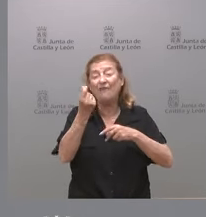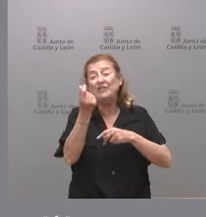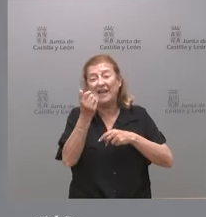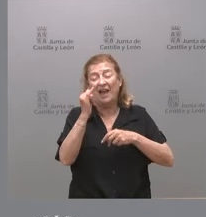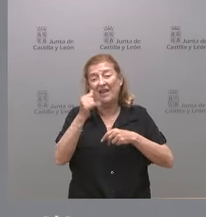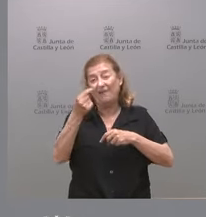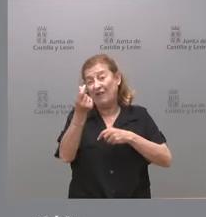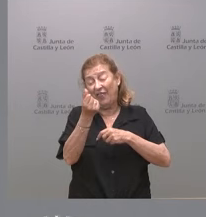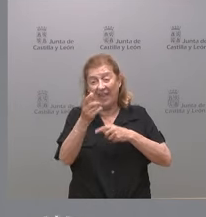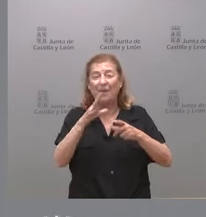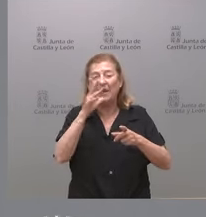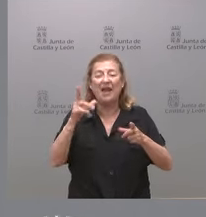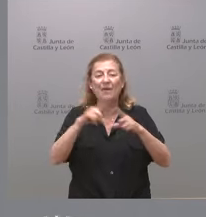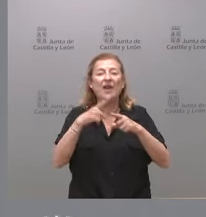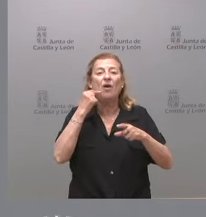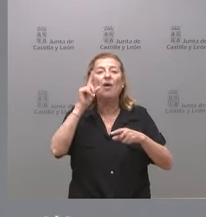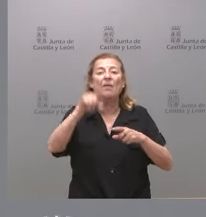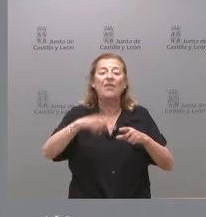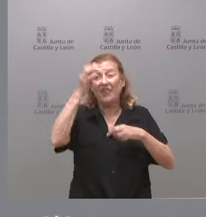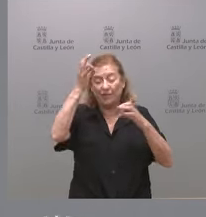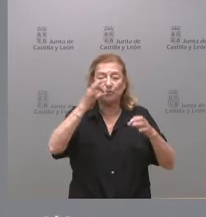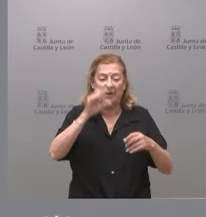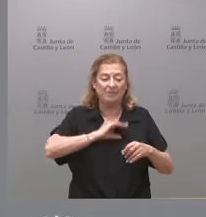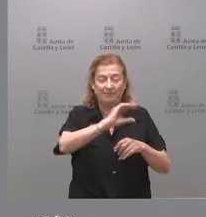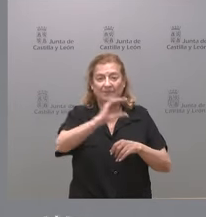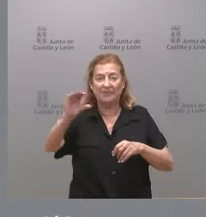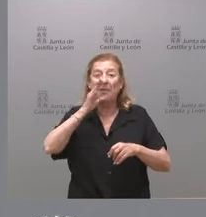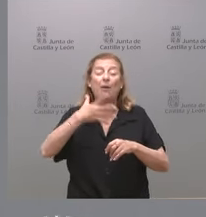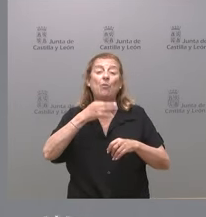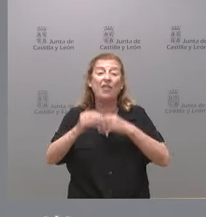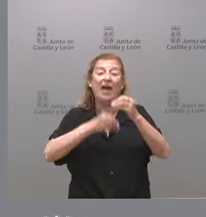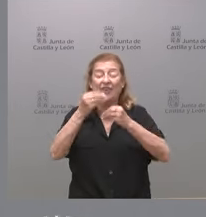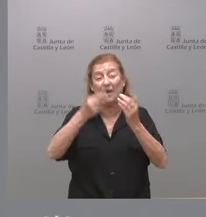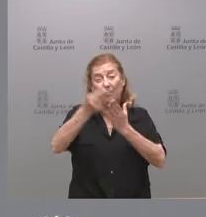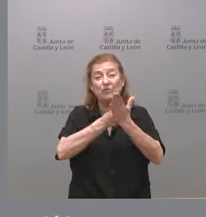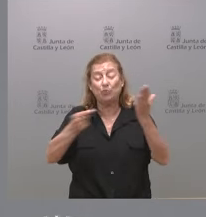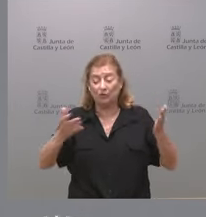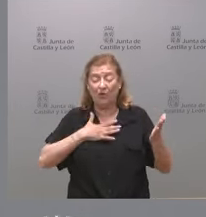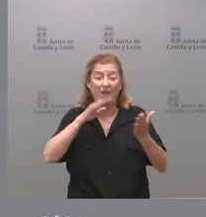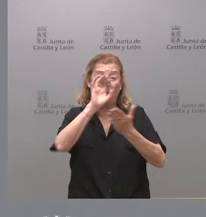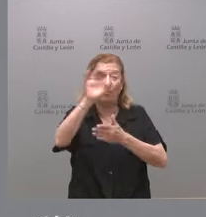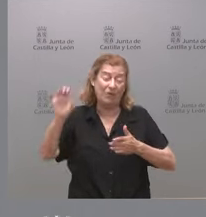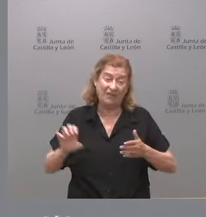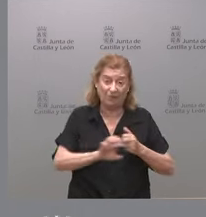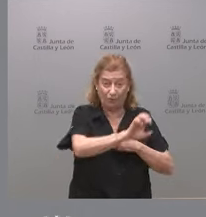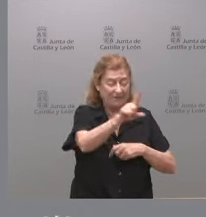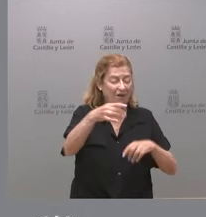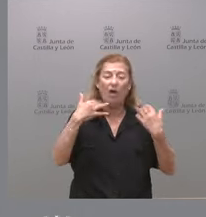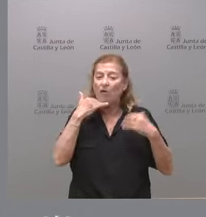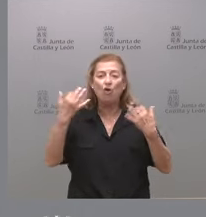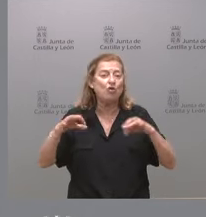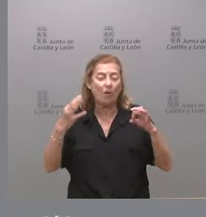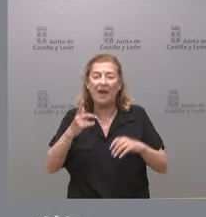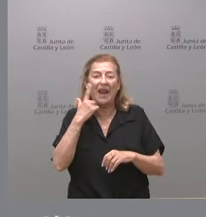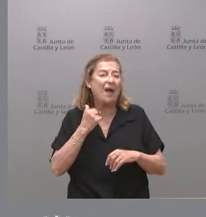datos de las entregas a cuenta para poder elaborar los presupuestos de las comunidades autónomas esto es algo normal y habitual